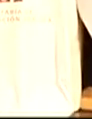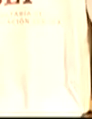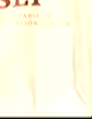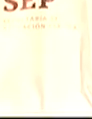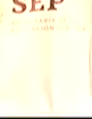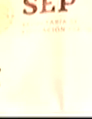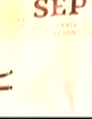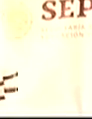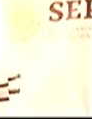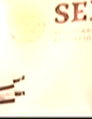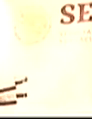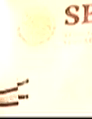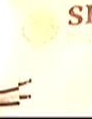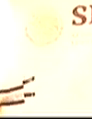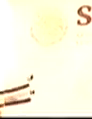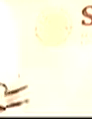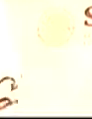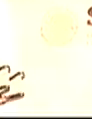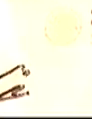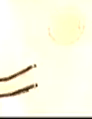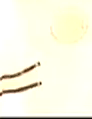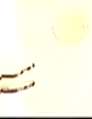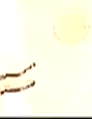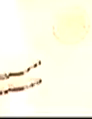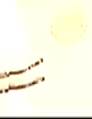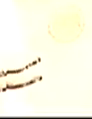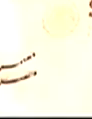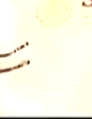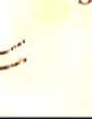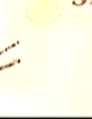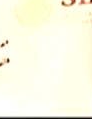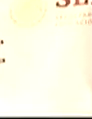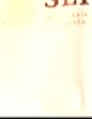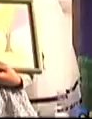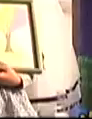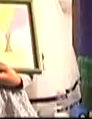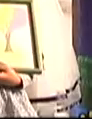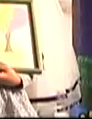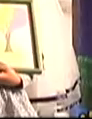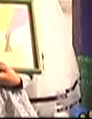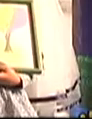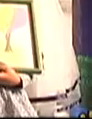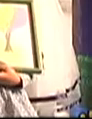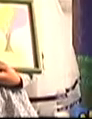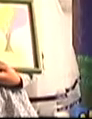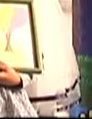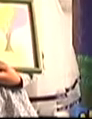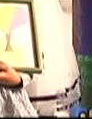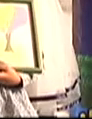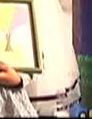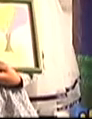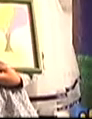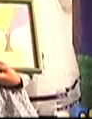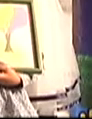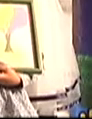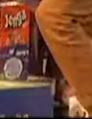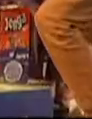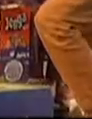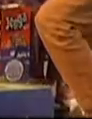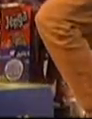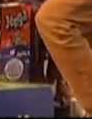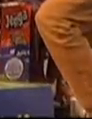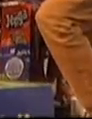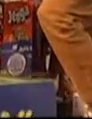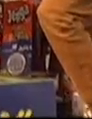tercer lugar fue para Alison Naomi Trujillo, del Estado de México por el Libro Mágico. Las ganadoras fueron premiadas con laptops,